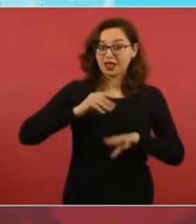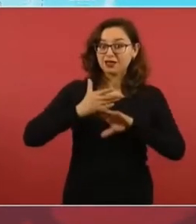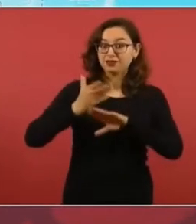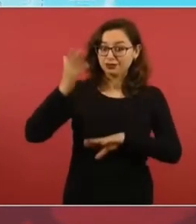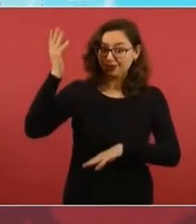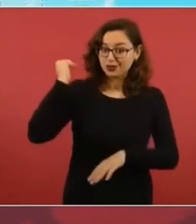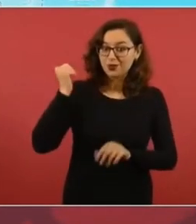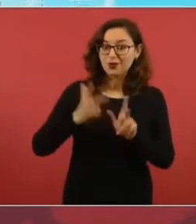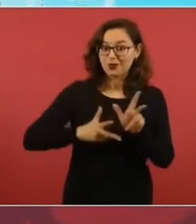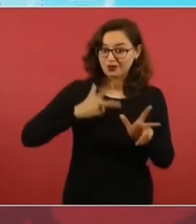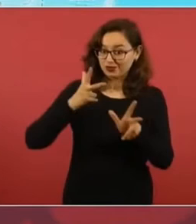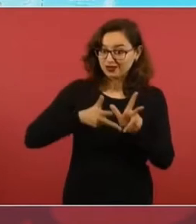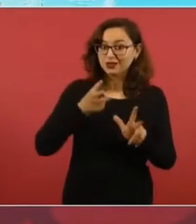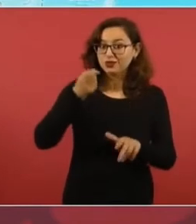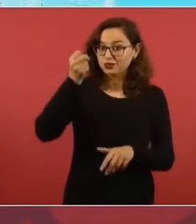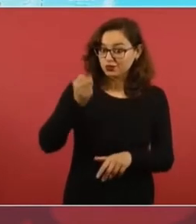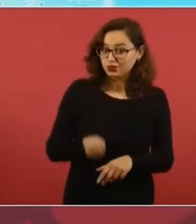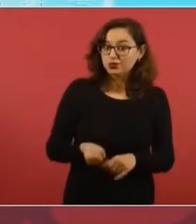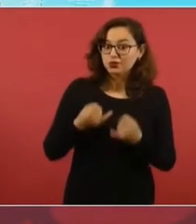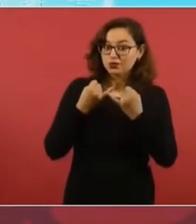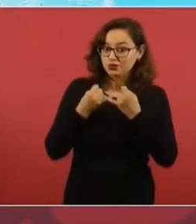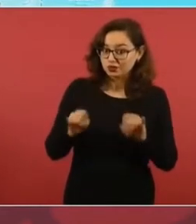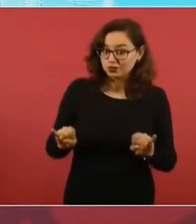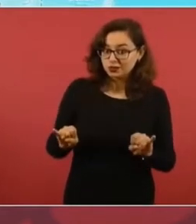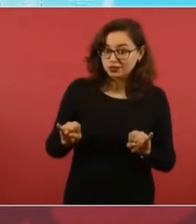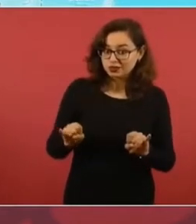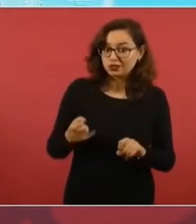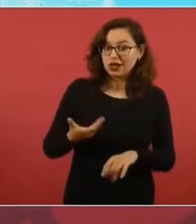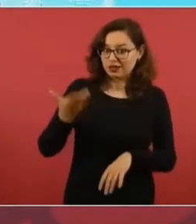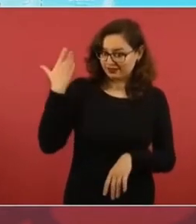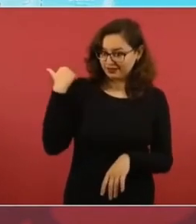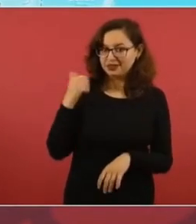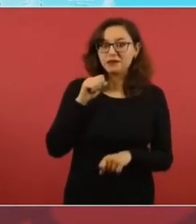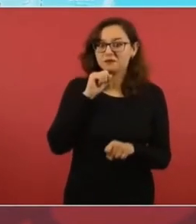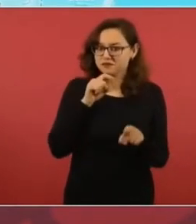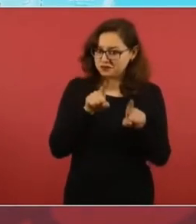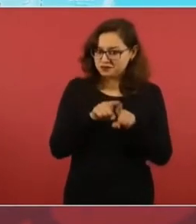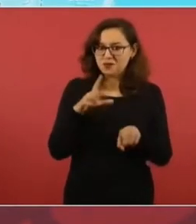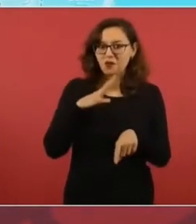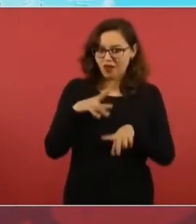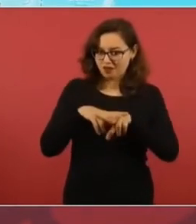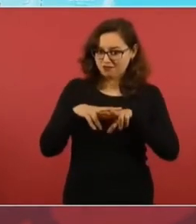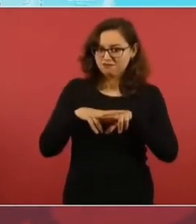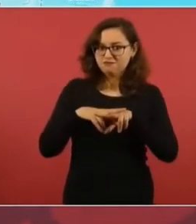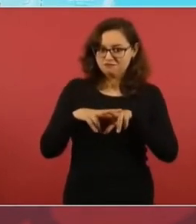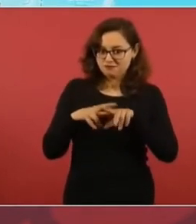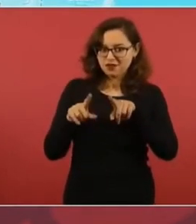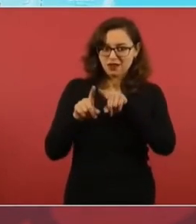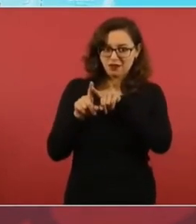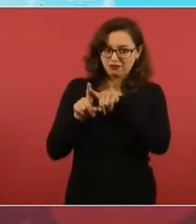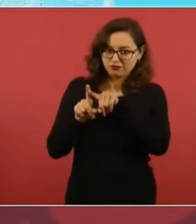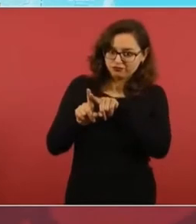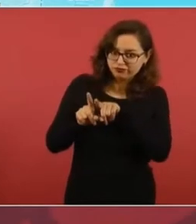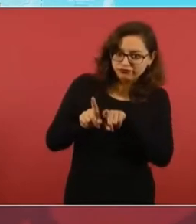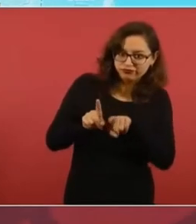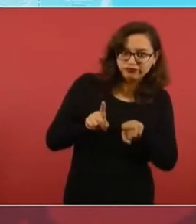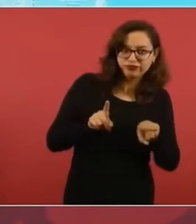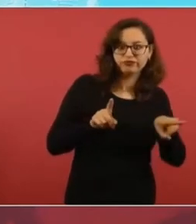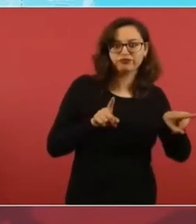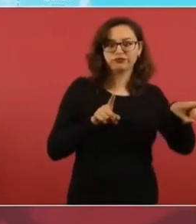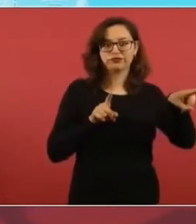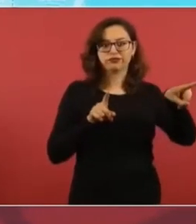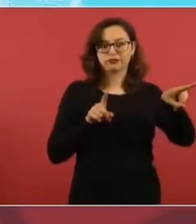que se inauguró en los años 50 del siglo pasado. De aquí a Palenque,